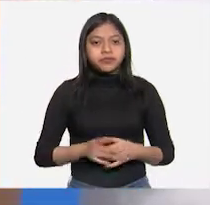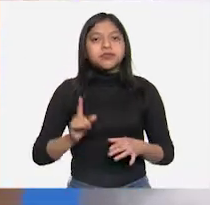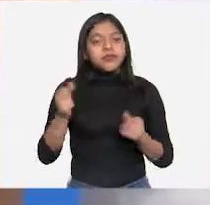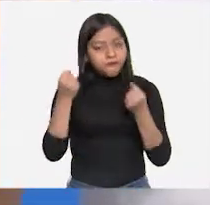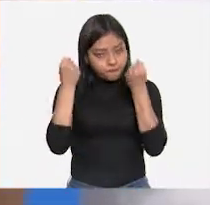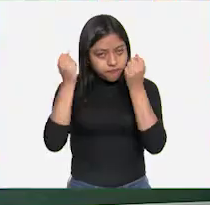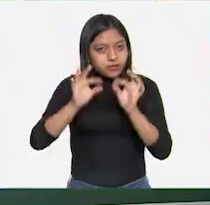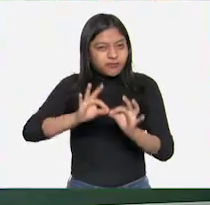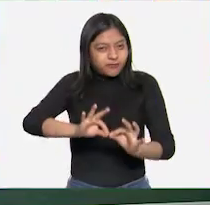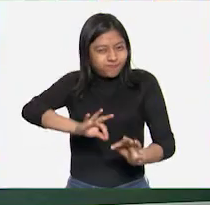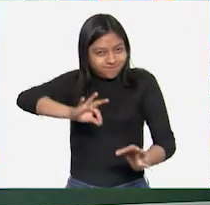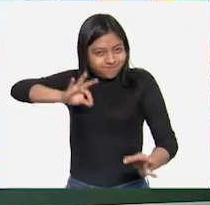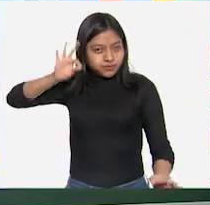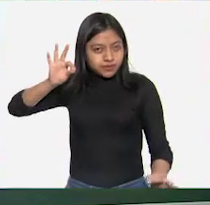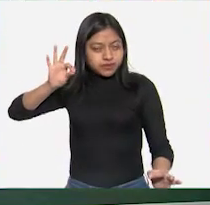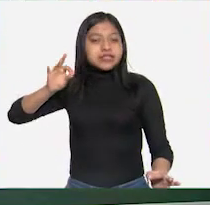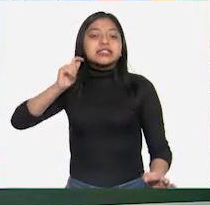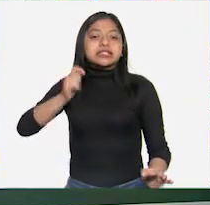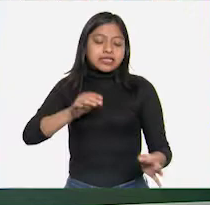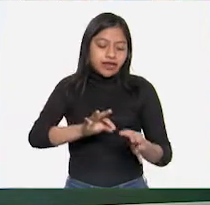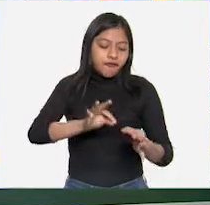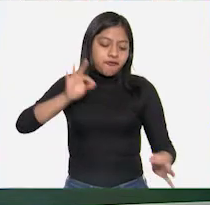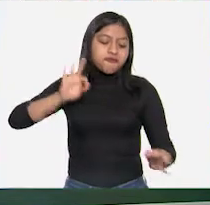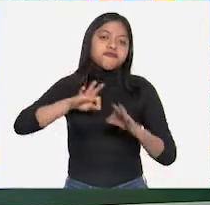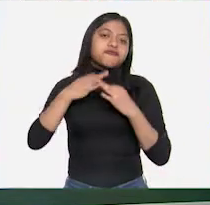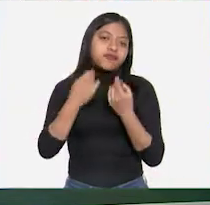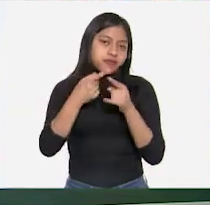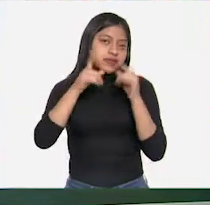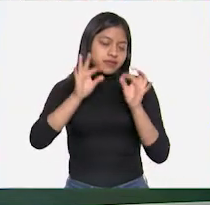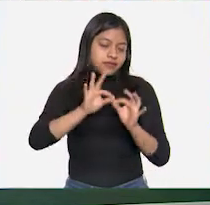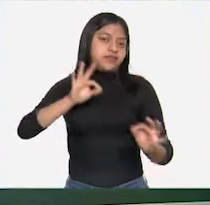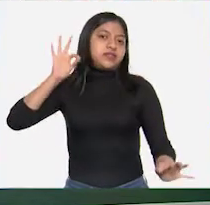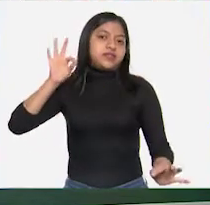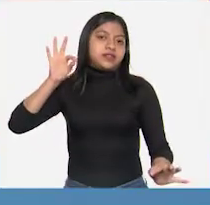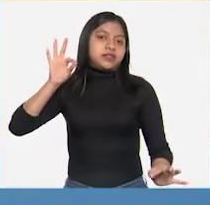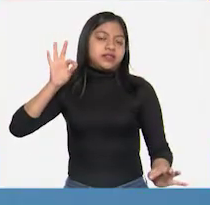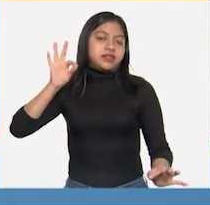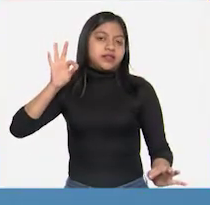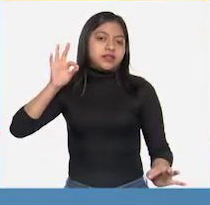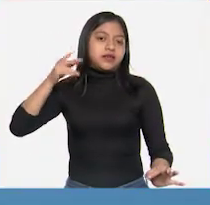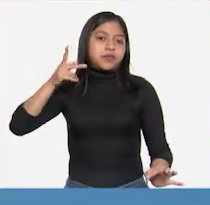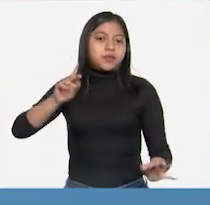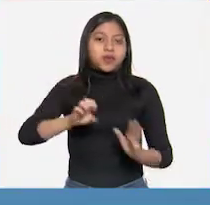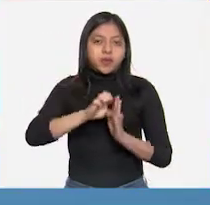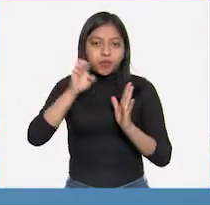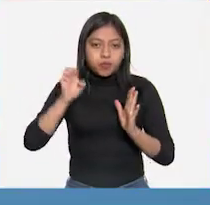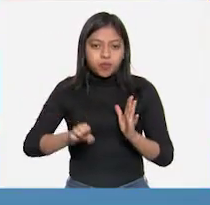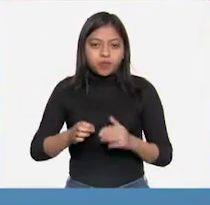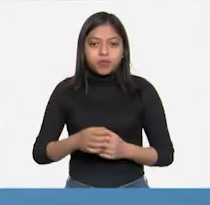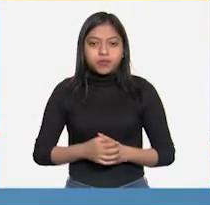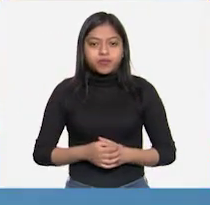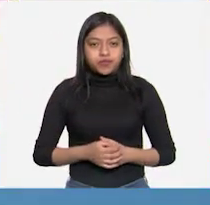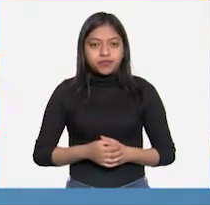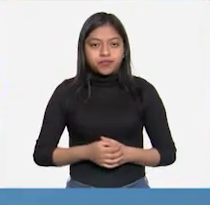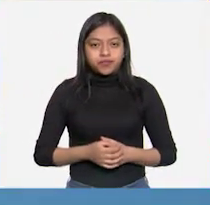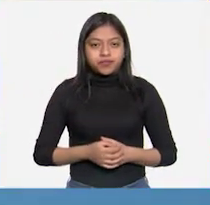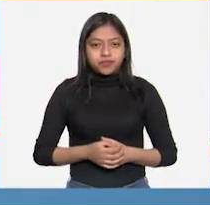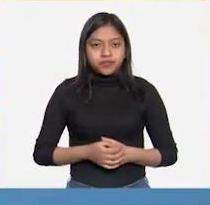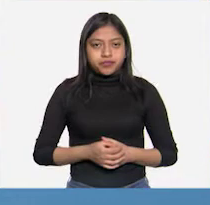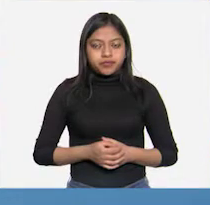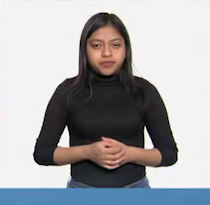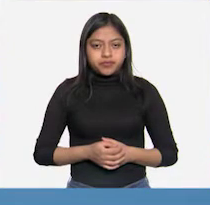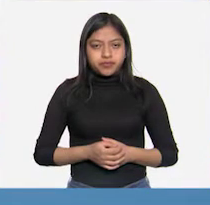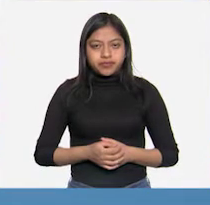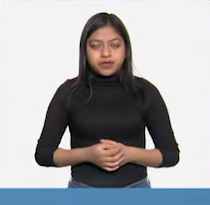fuerza y pues se deforma, ¿no? Ajá. Pero si a una le pongo tres tuercas,